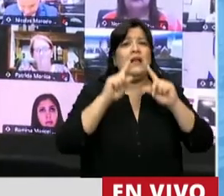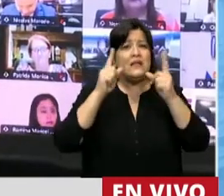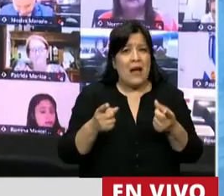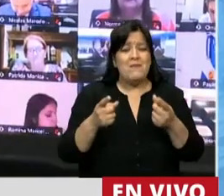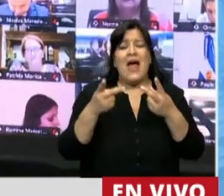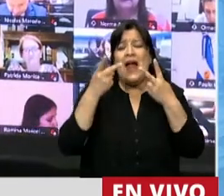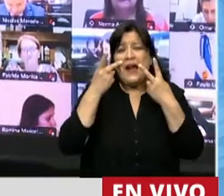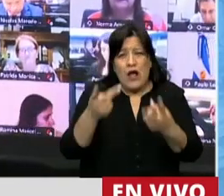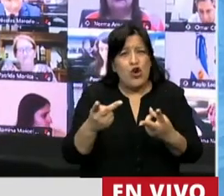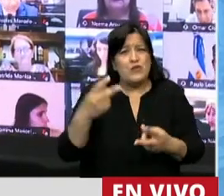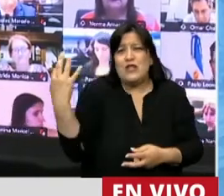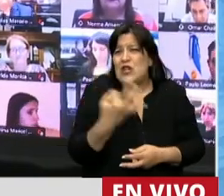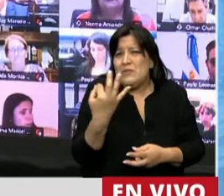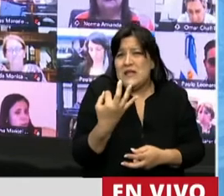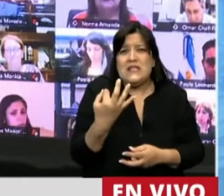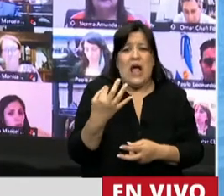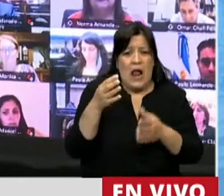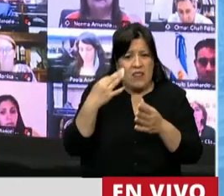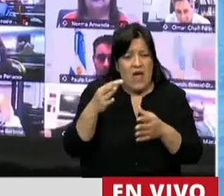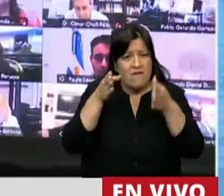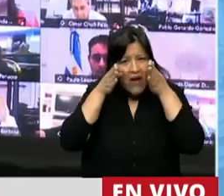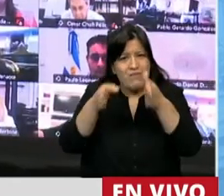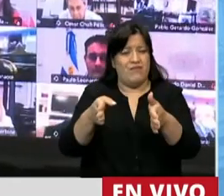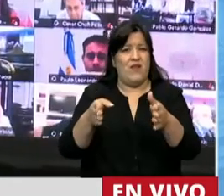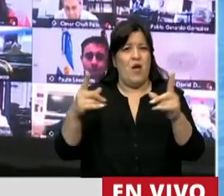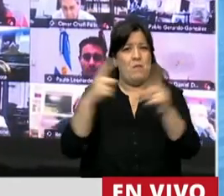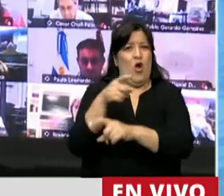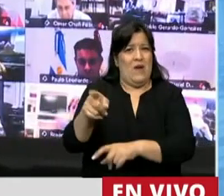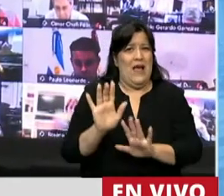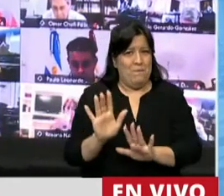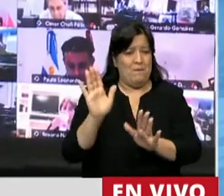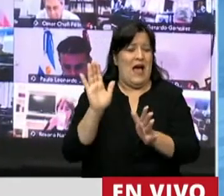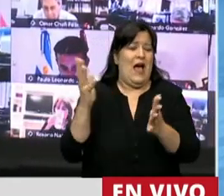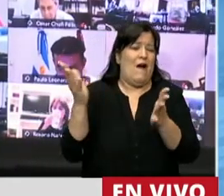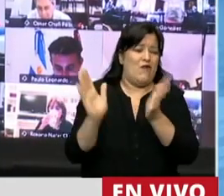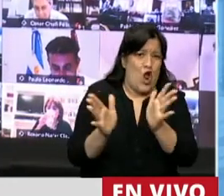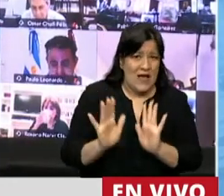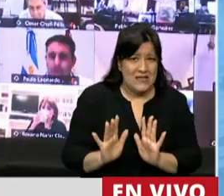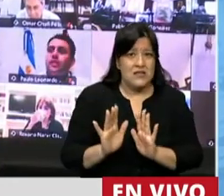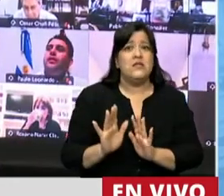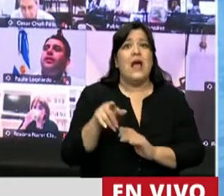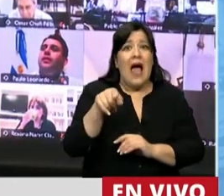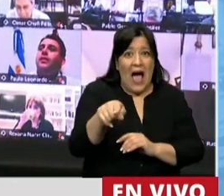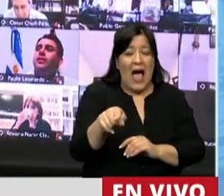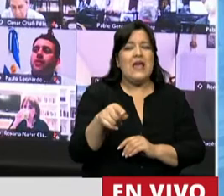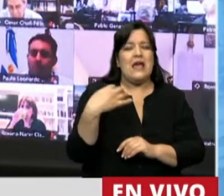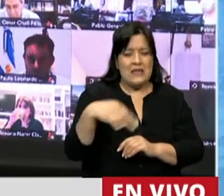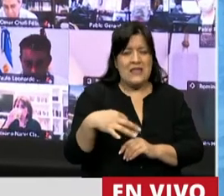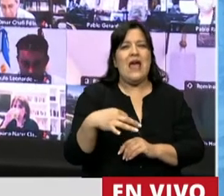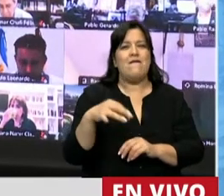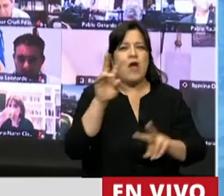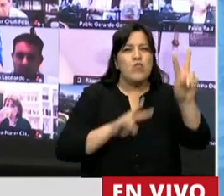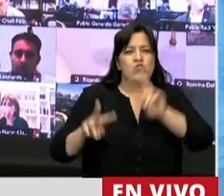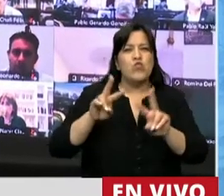específico de la problemática resulta una herramienta clave para la erradicación de las